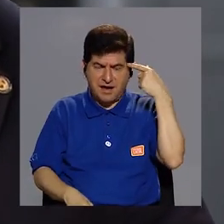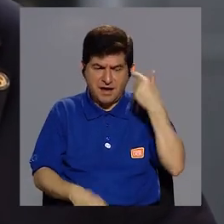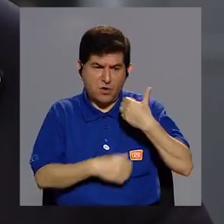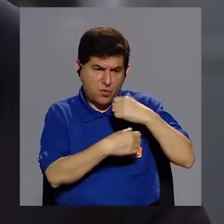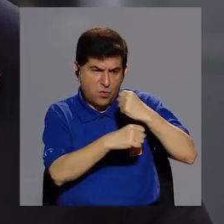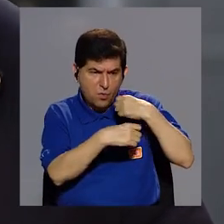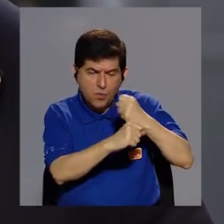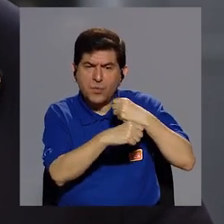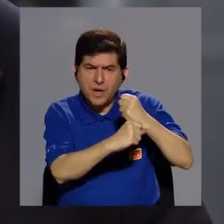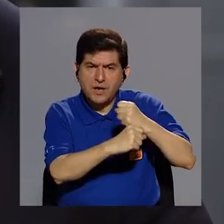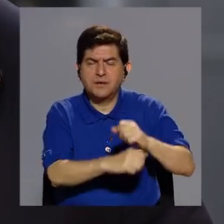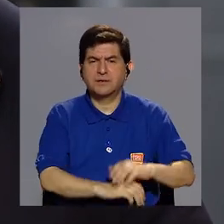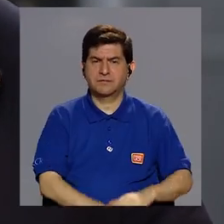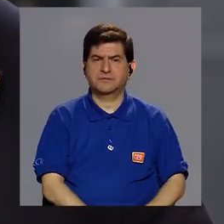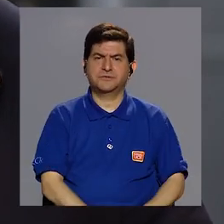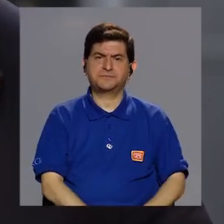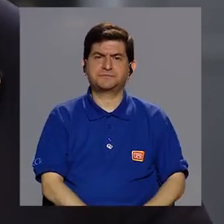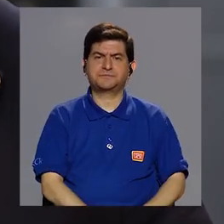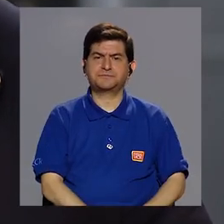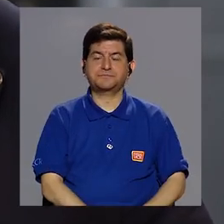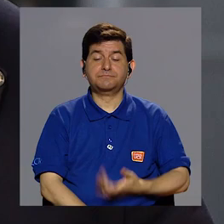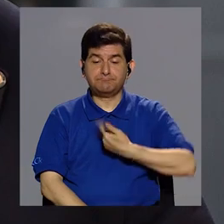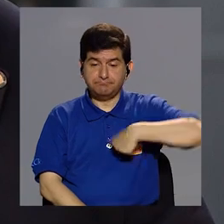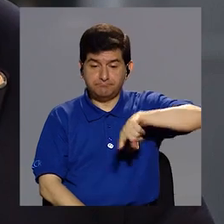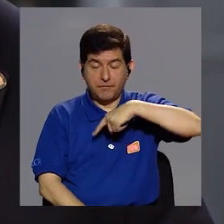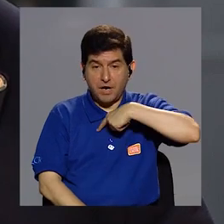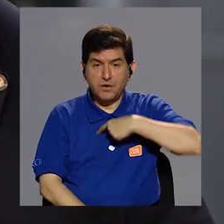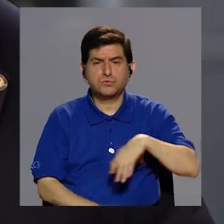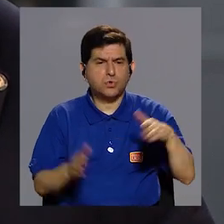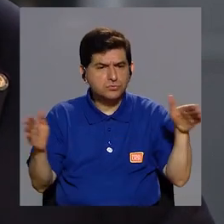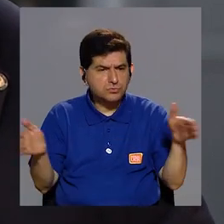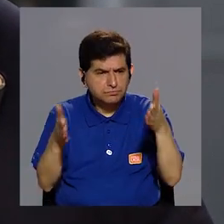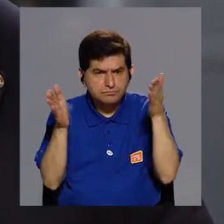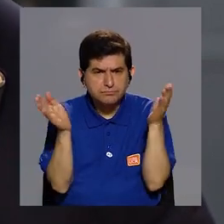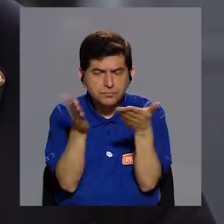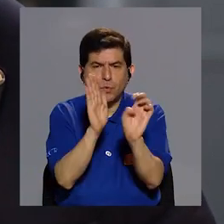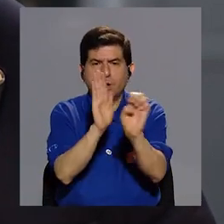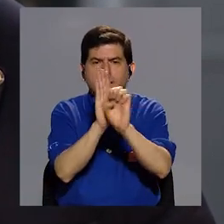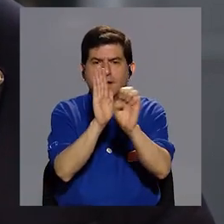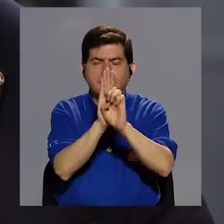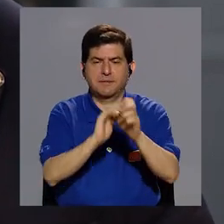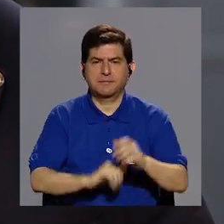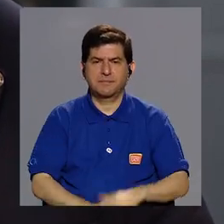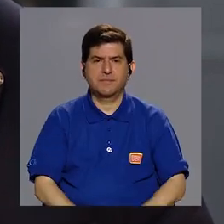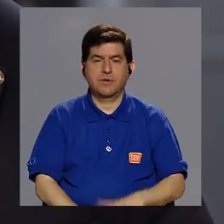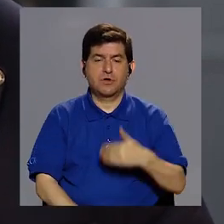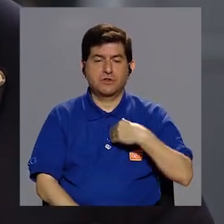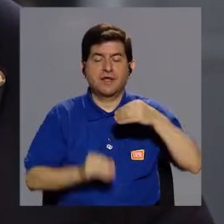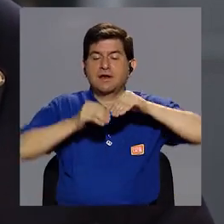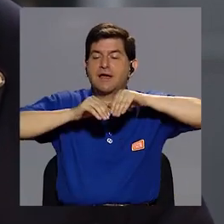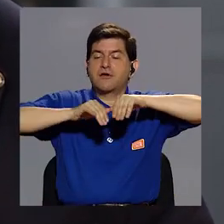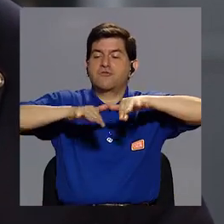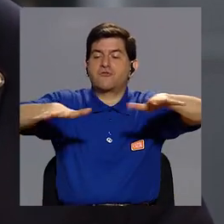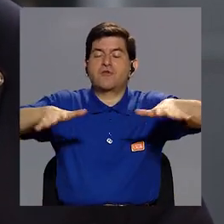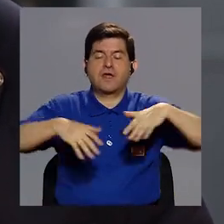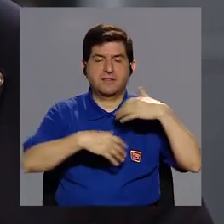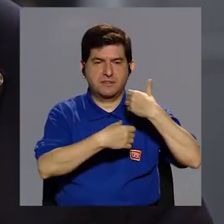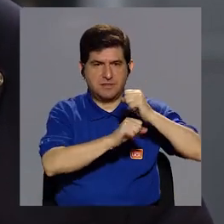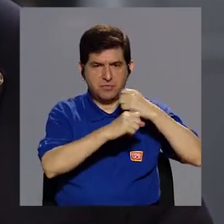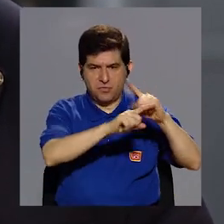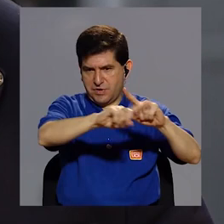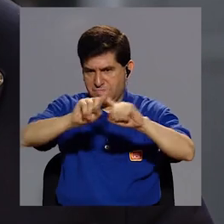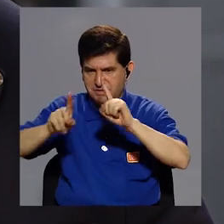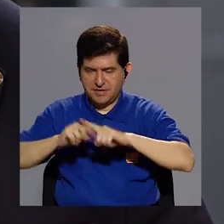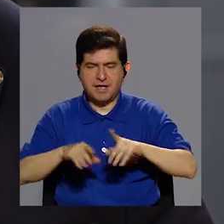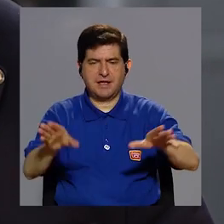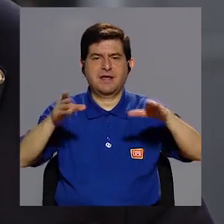como los gobiernos locales, las municipalidades. Y aquí nosotros estamos promoviendo, por ejemplo, que haya redes de